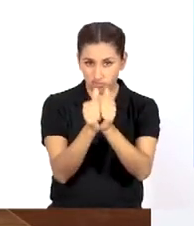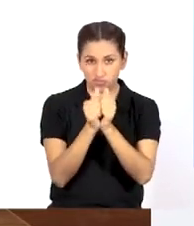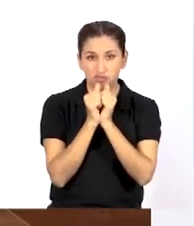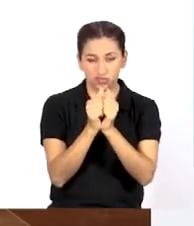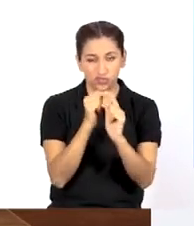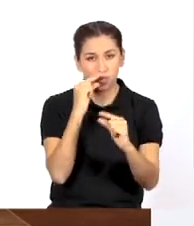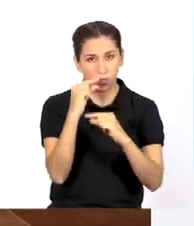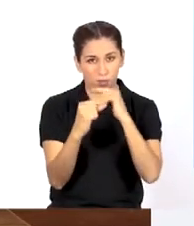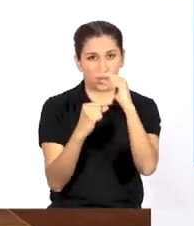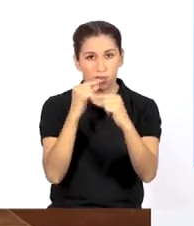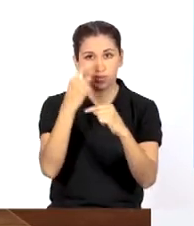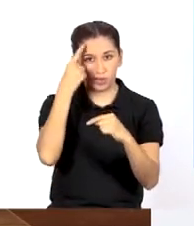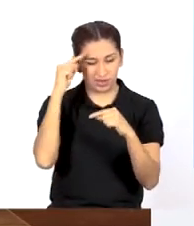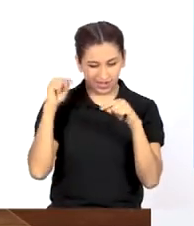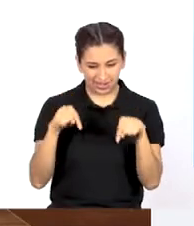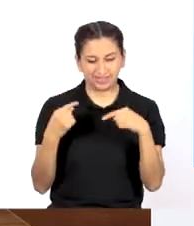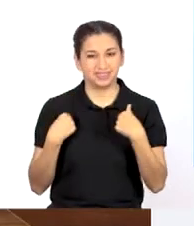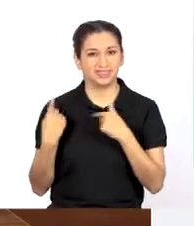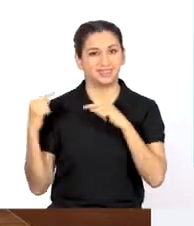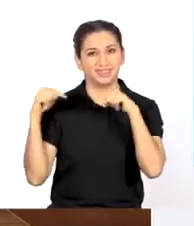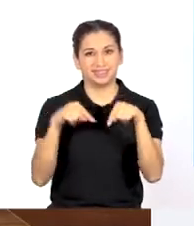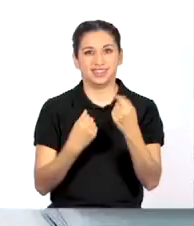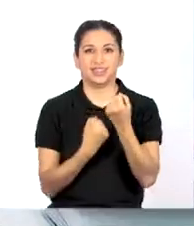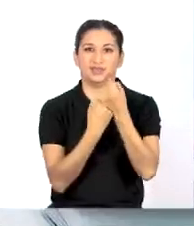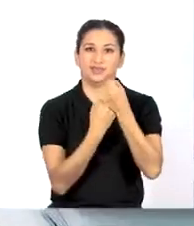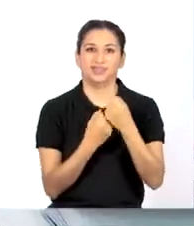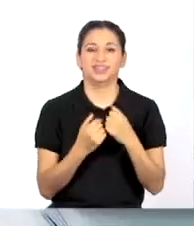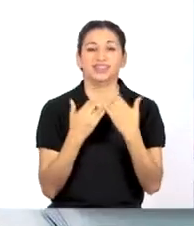juntas de a pocos. Para eso estoy.